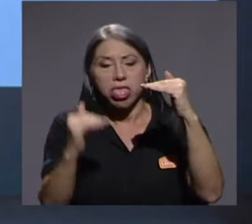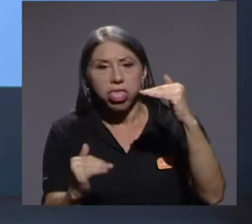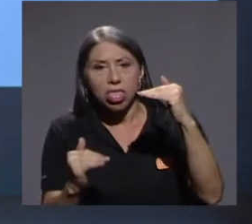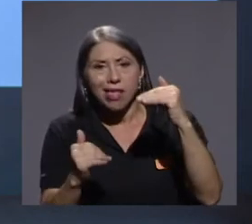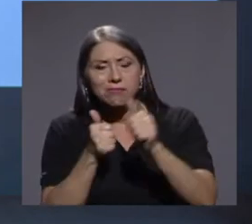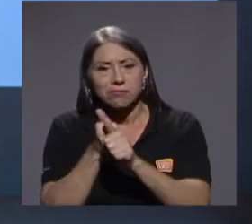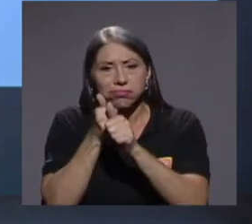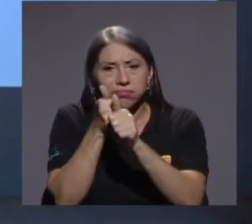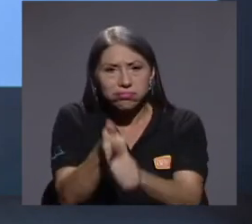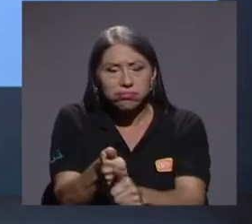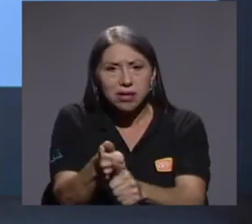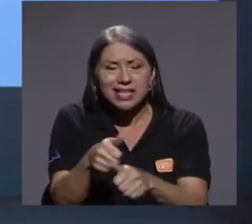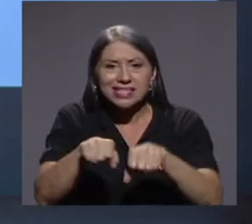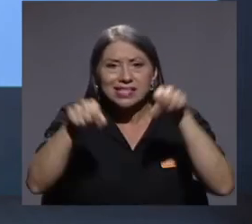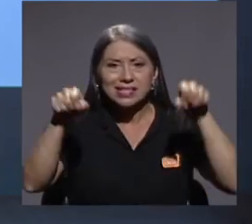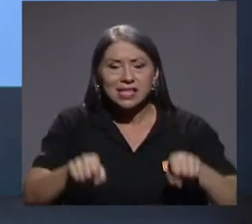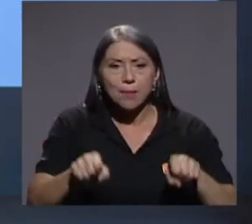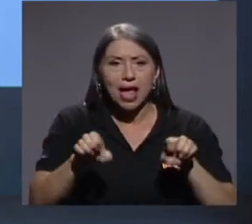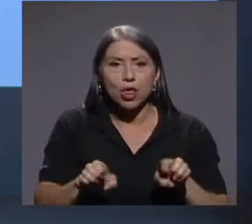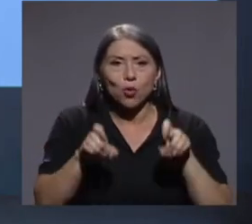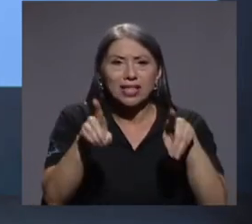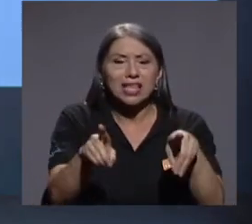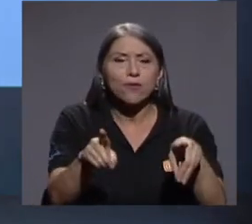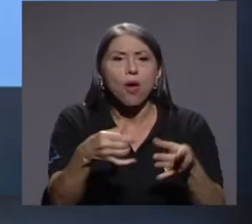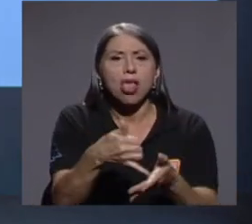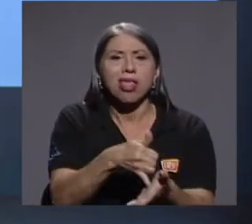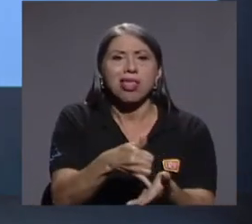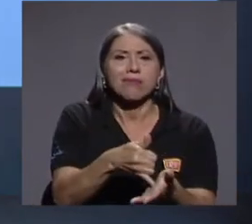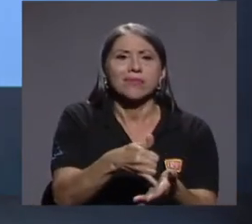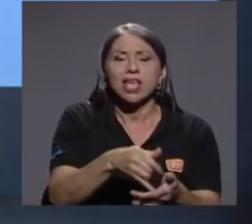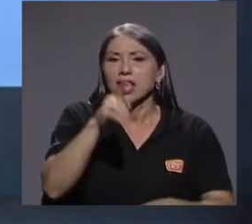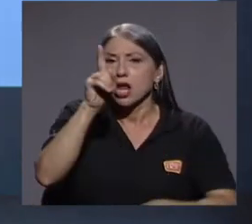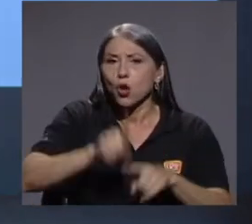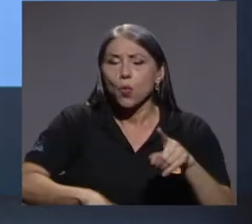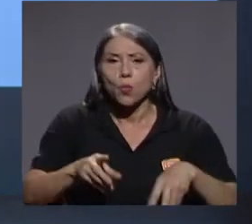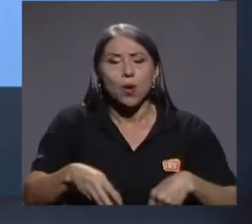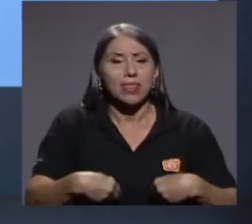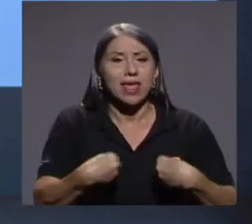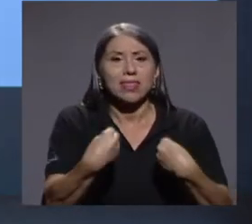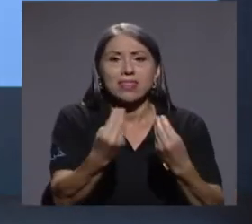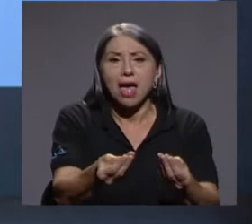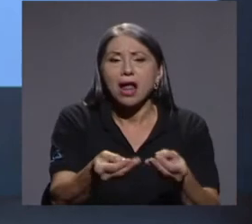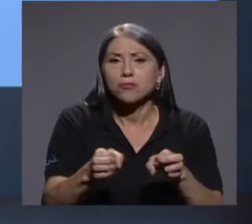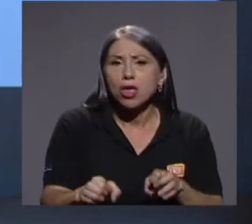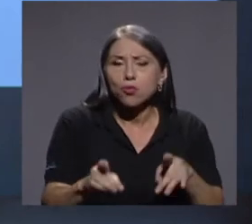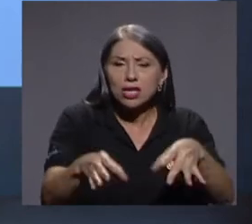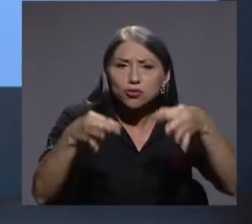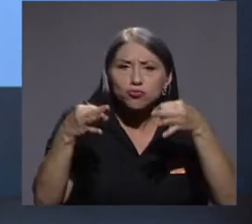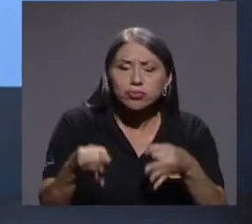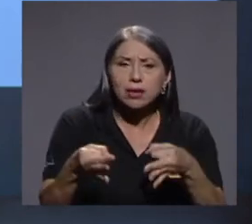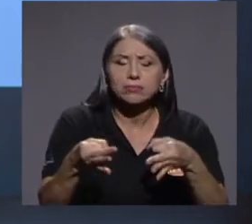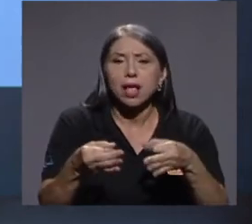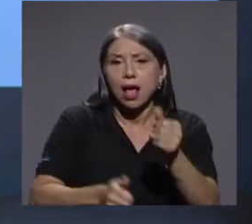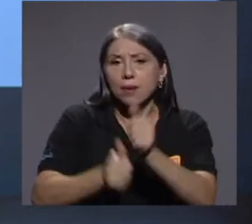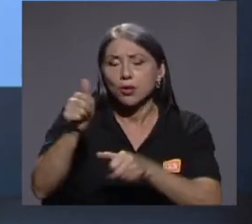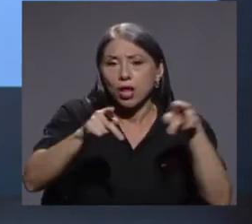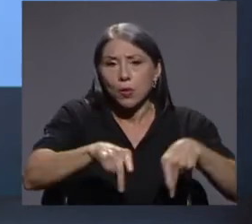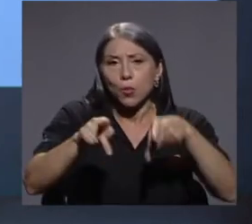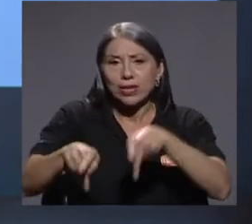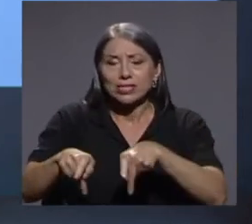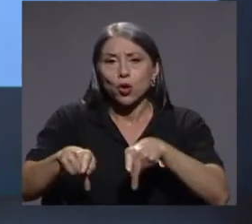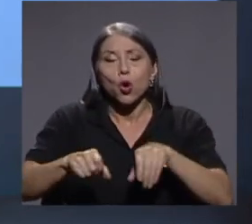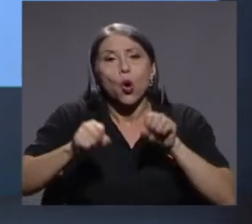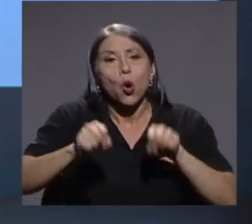educativo deficiente e ineficiente que es incapaz de dotar a la mayoría de la población de las competencias necesarias para